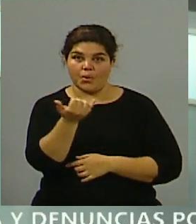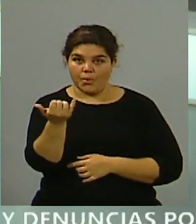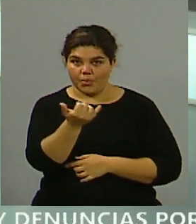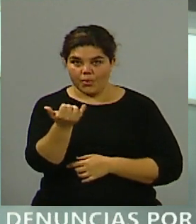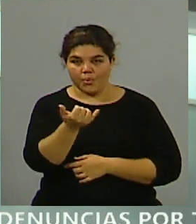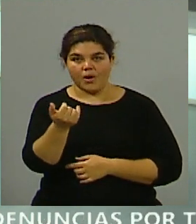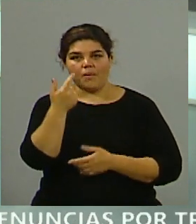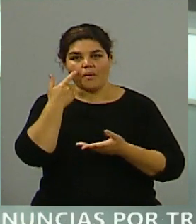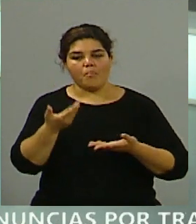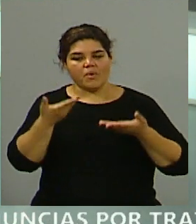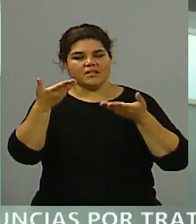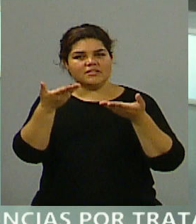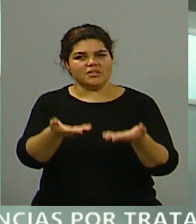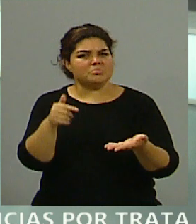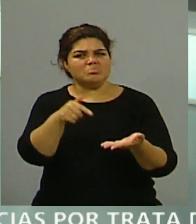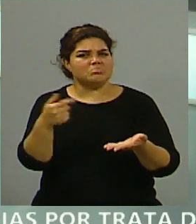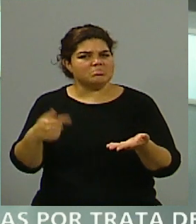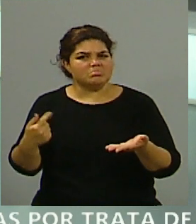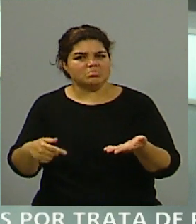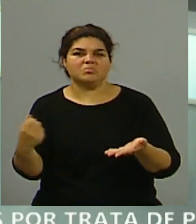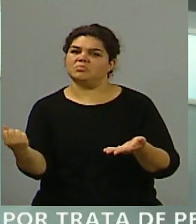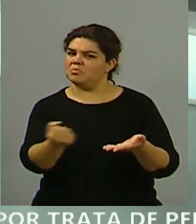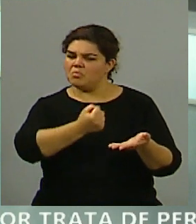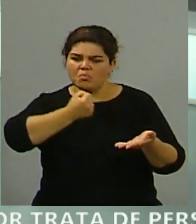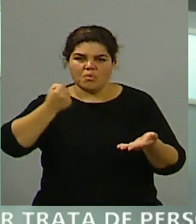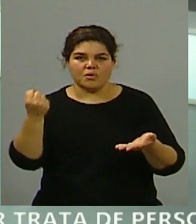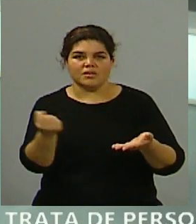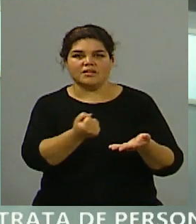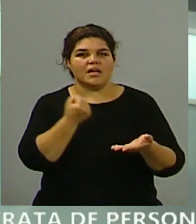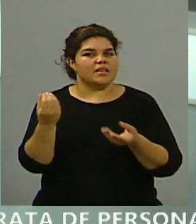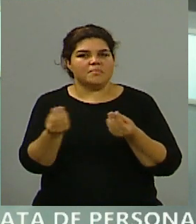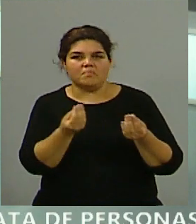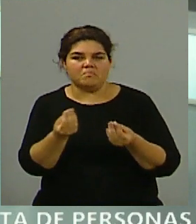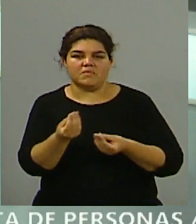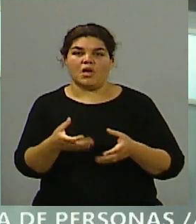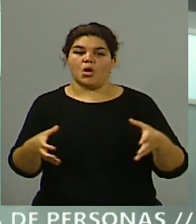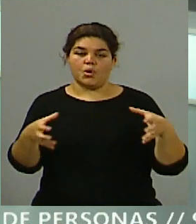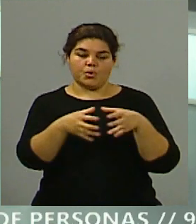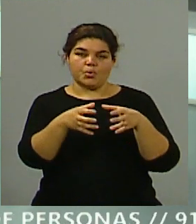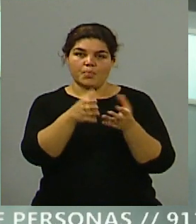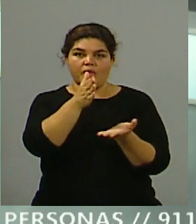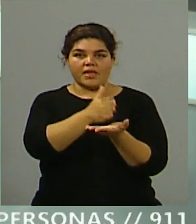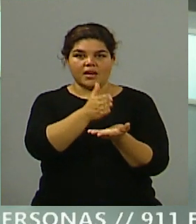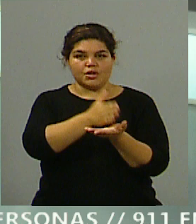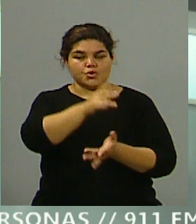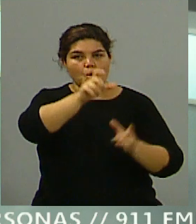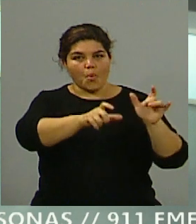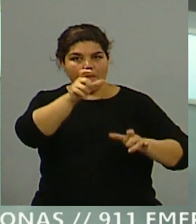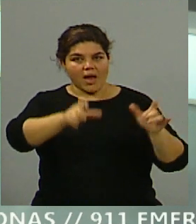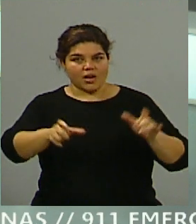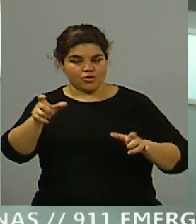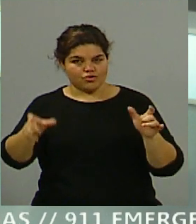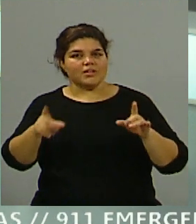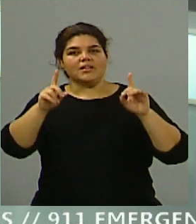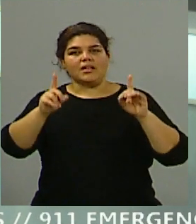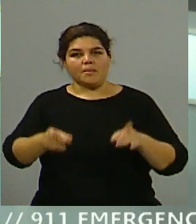hacer una presentación muy importante en relación a lo que tiene que ver con los organismos de derechos humanos y sobre todo con estas políticas que